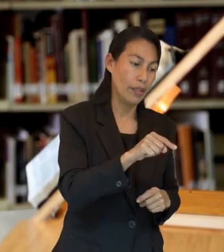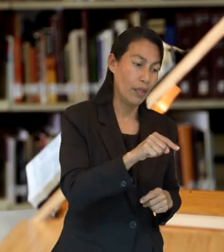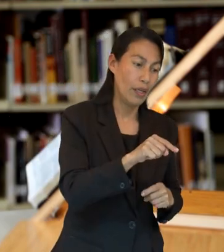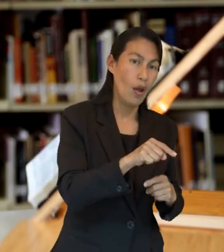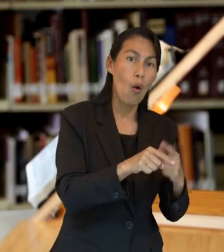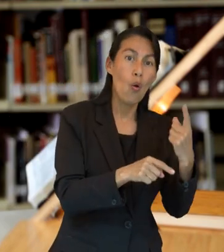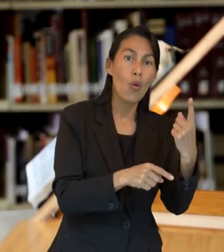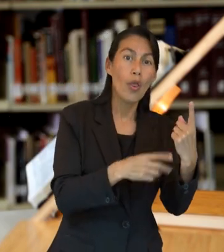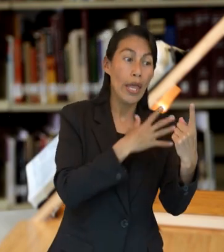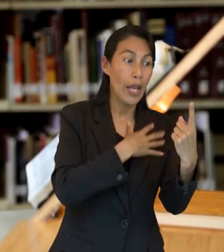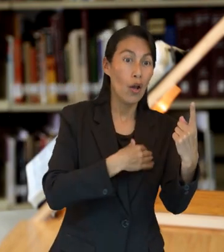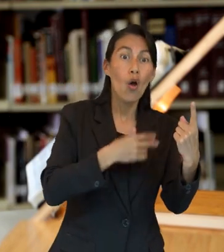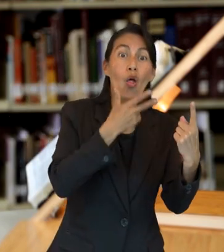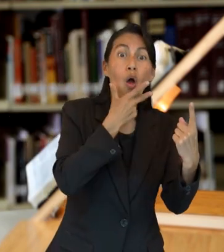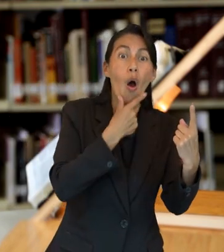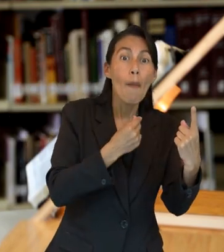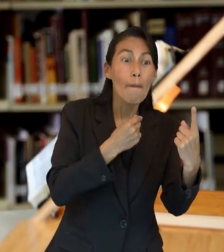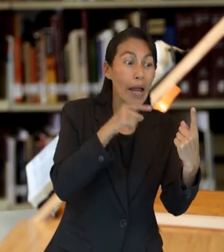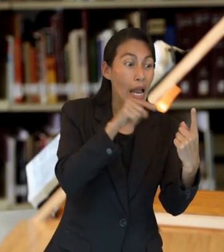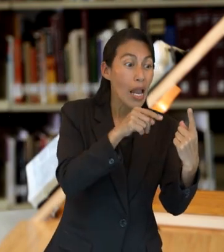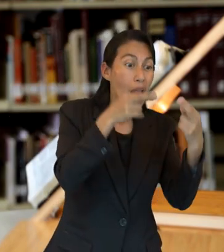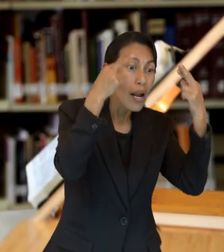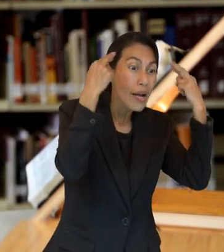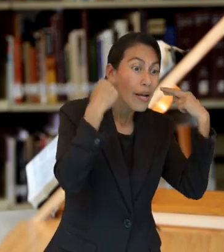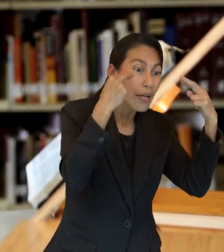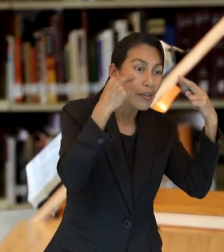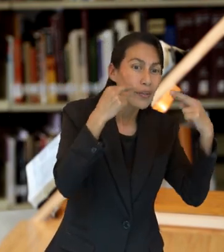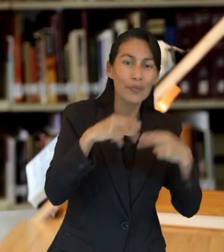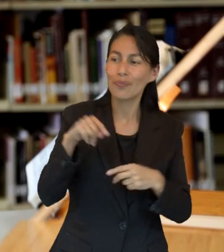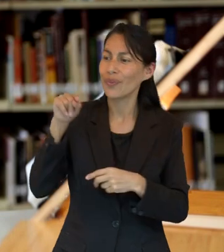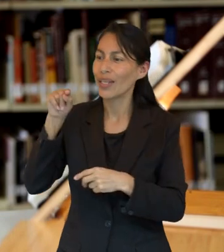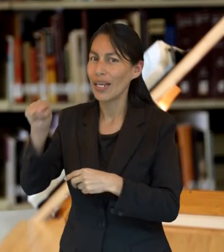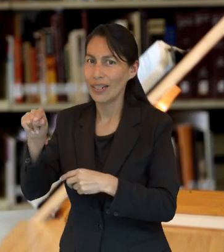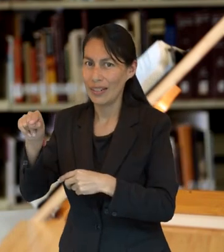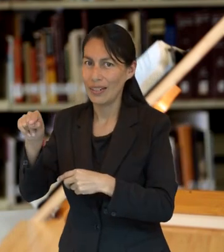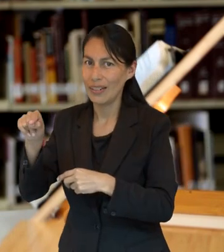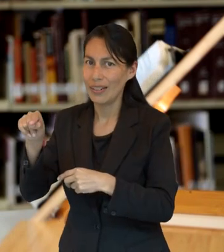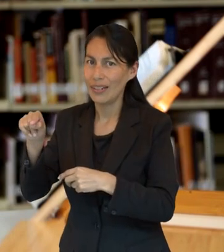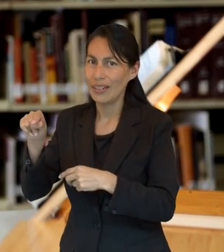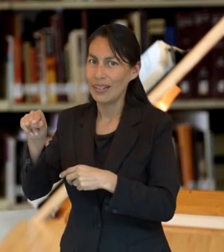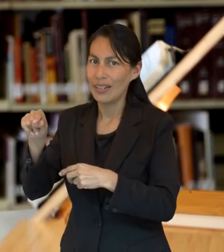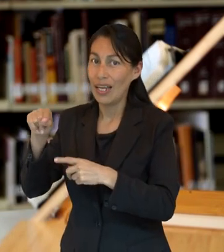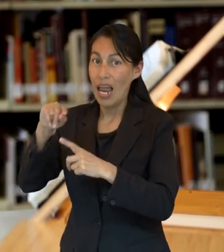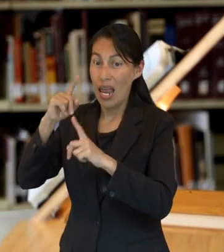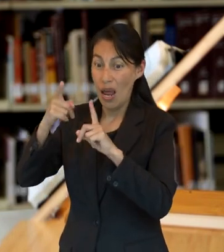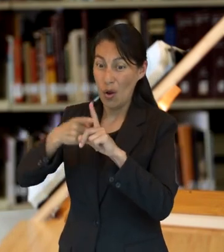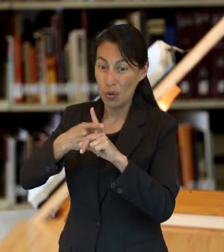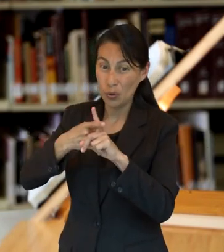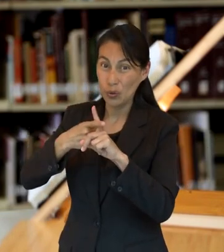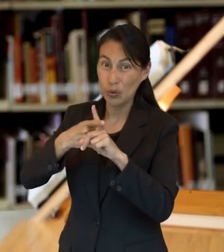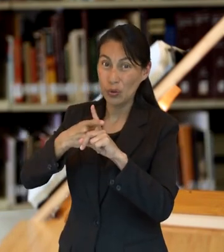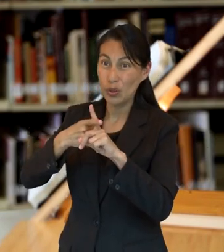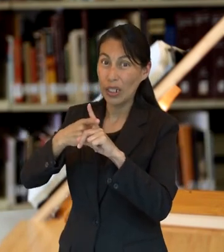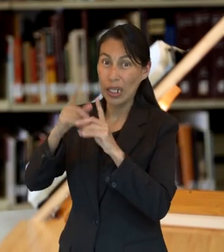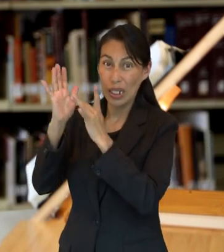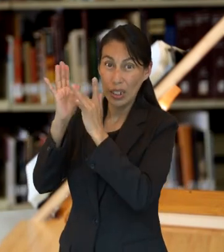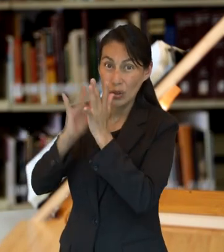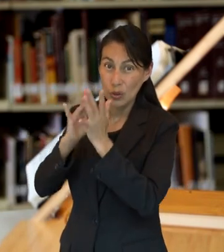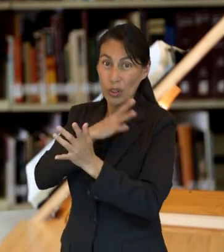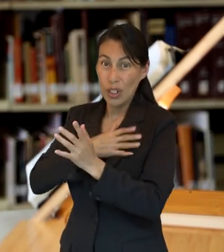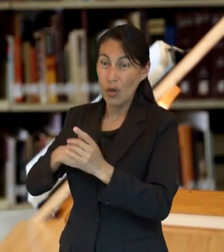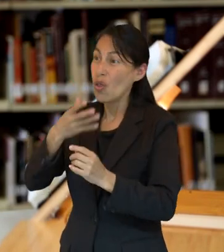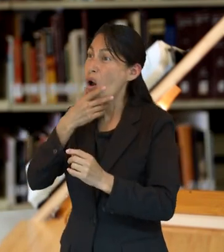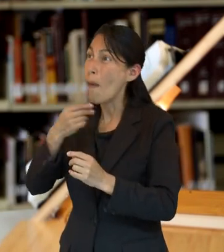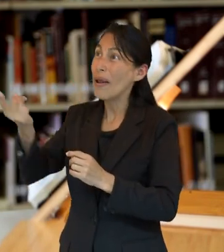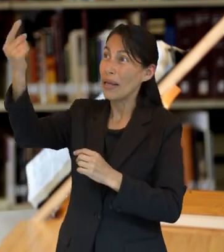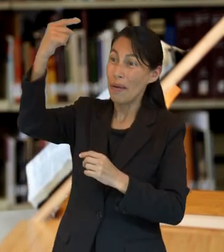En Daniel 7 aparece un hijo de hombre para recibir el reino. En Hebreos 12 está Jesús el hijo del hombre que es